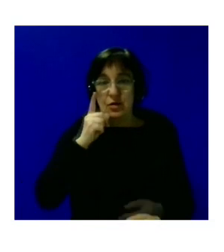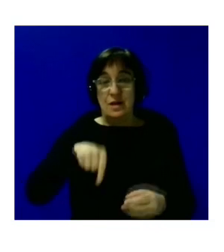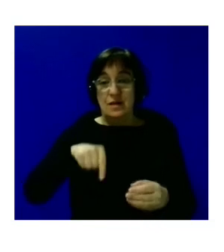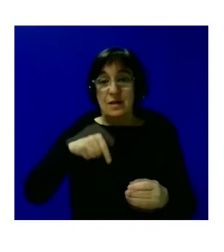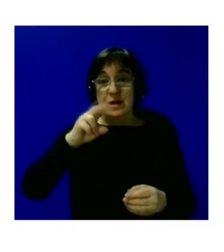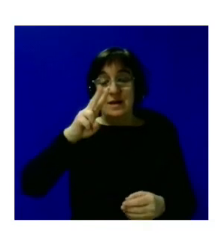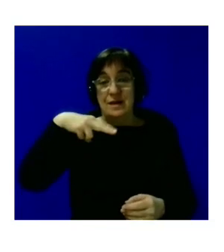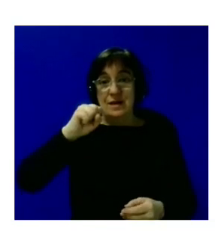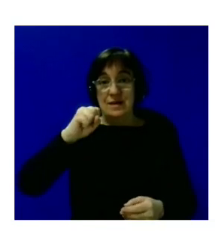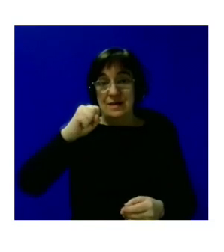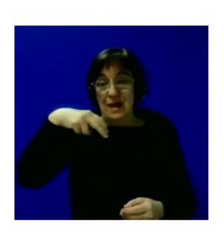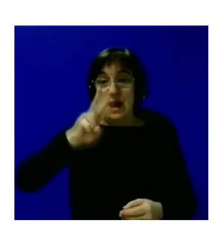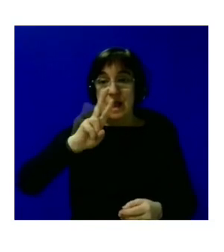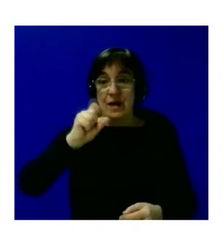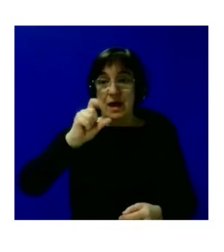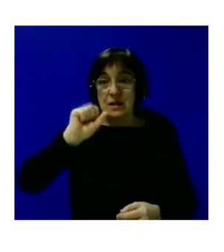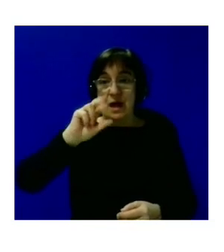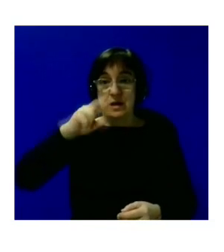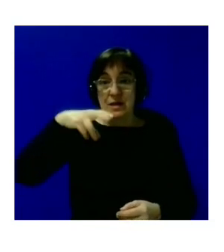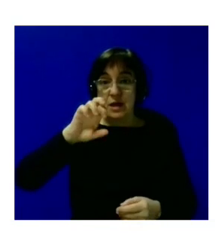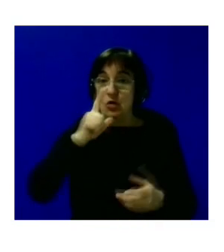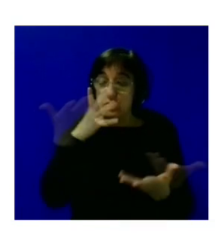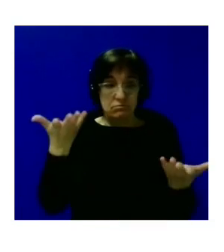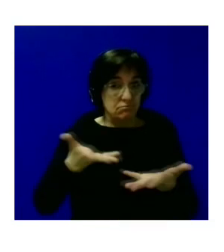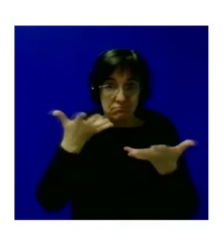Navalcarnero y bueno Silvia todo tuyo